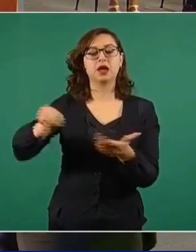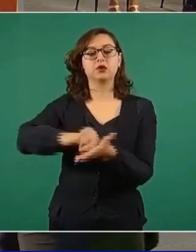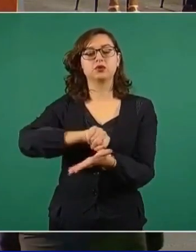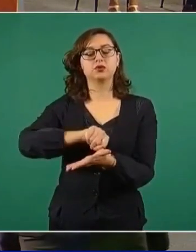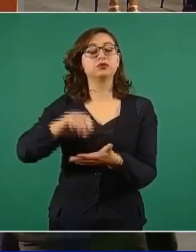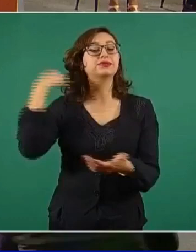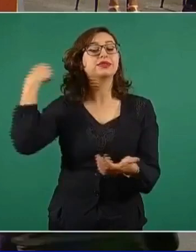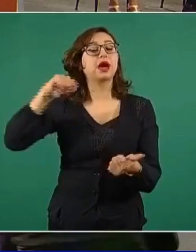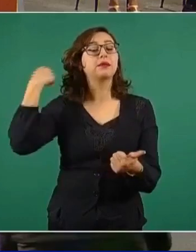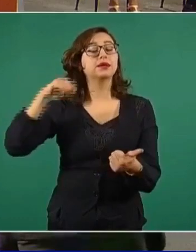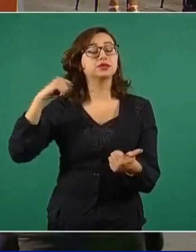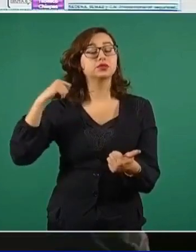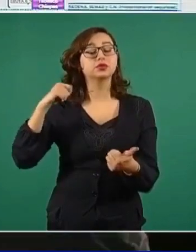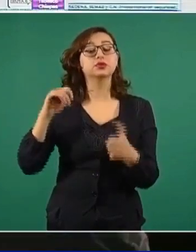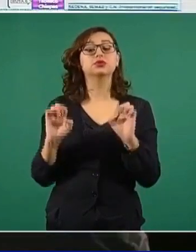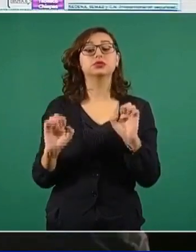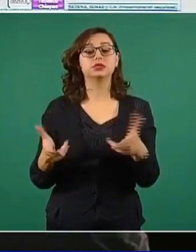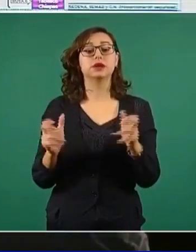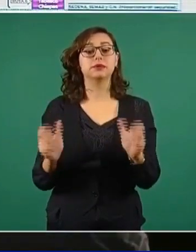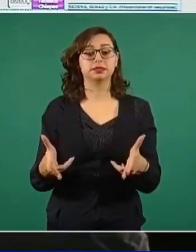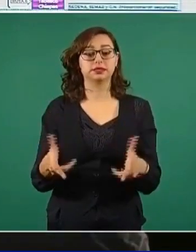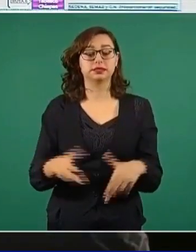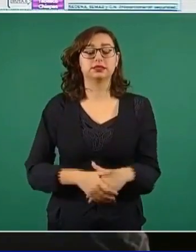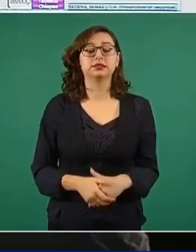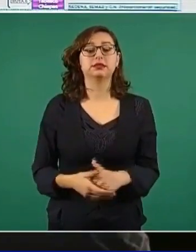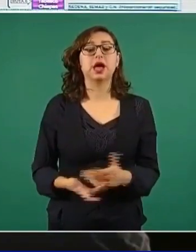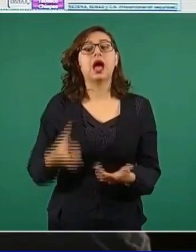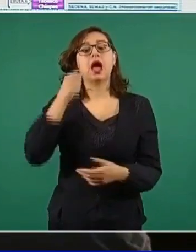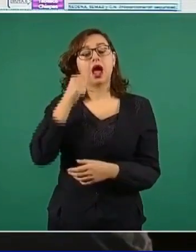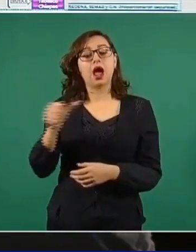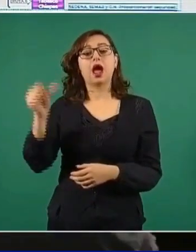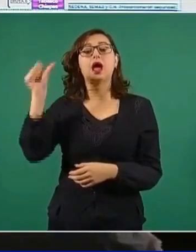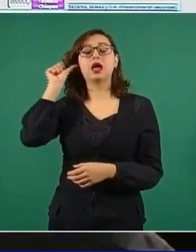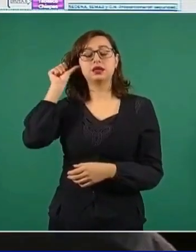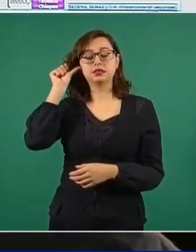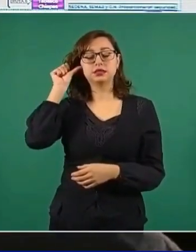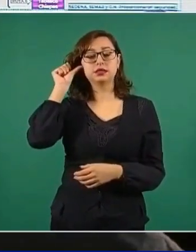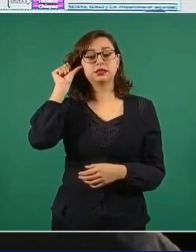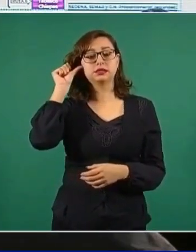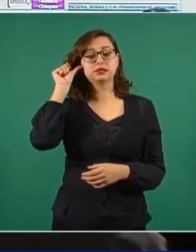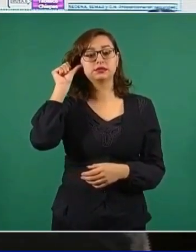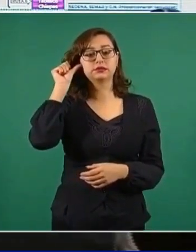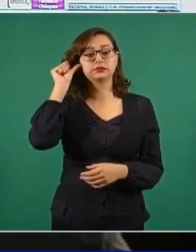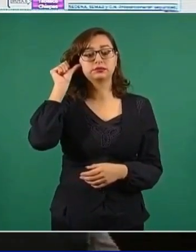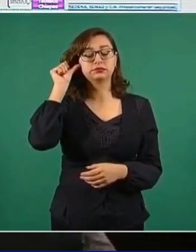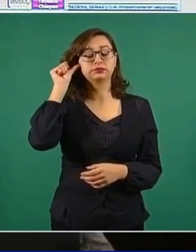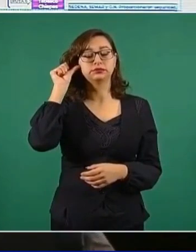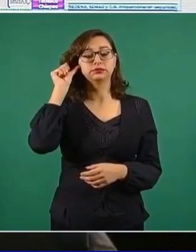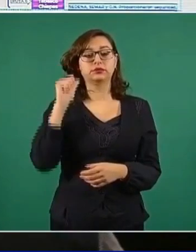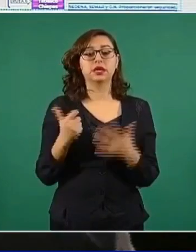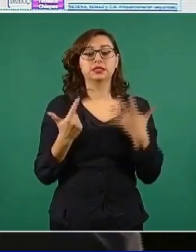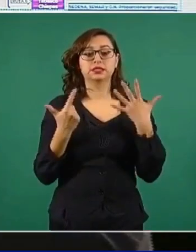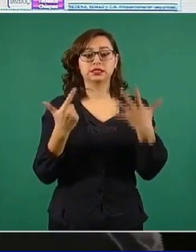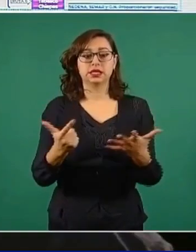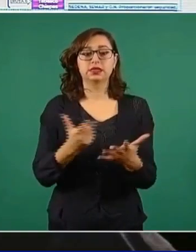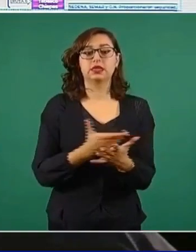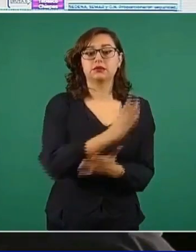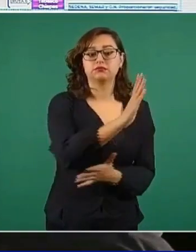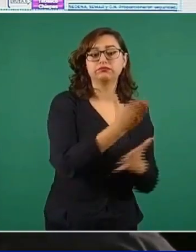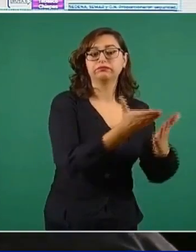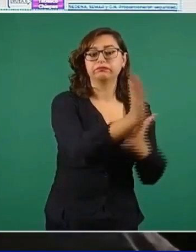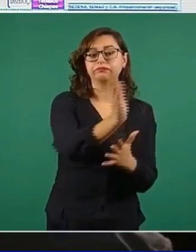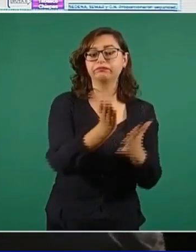y Chiapas. Para el día de ayer lunes, se establecieron siete rutas